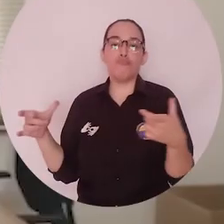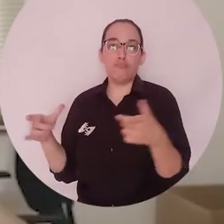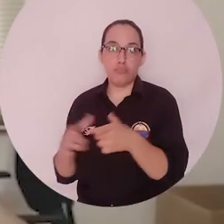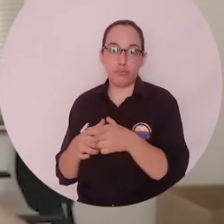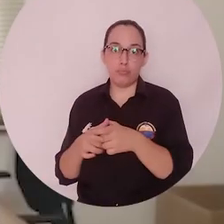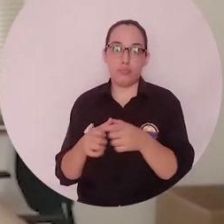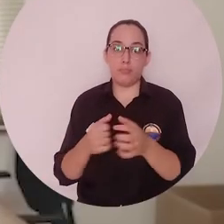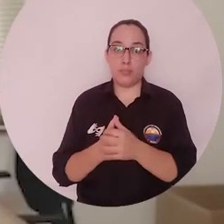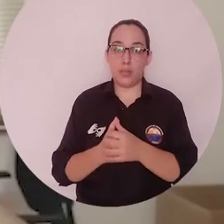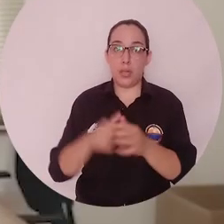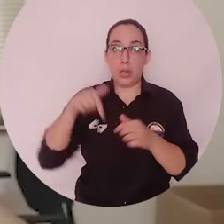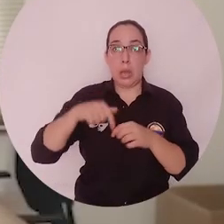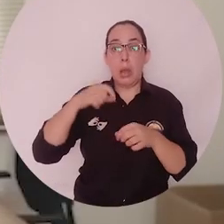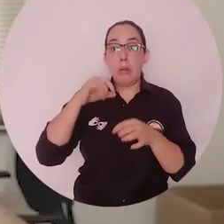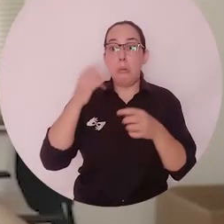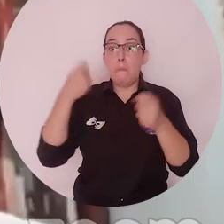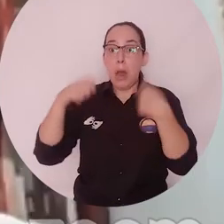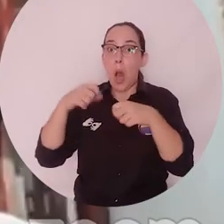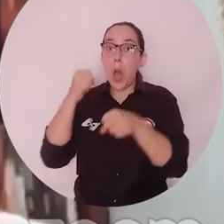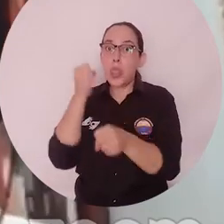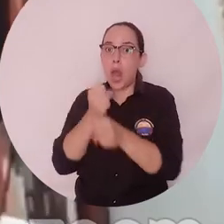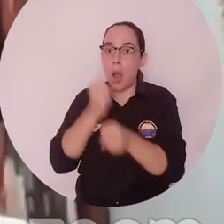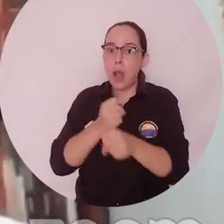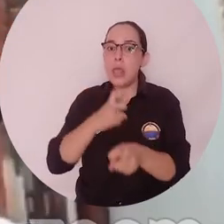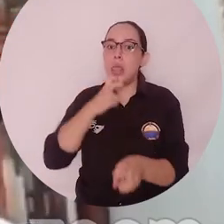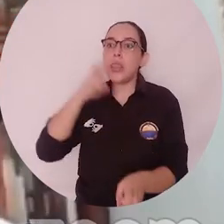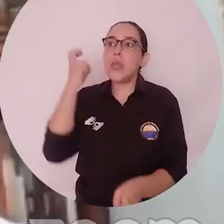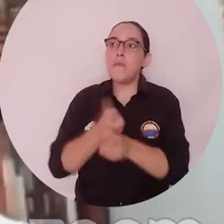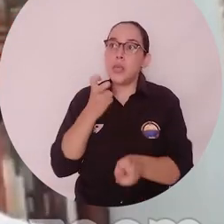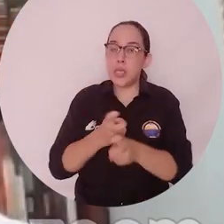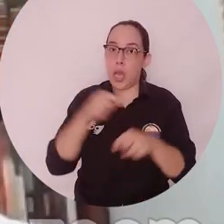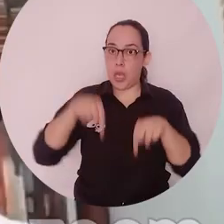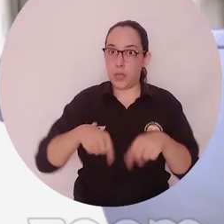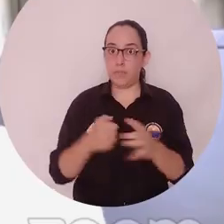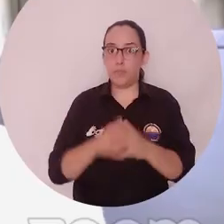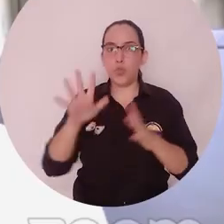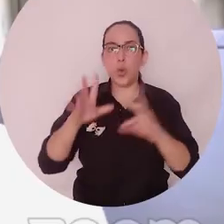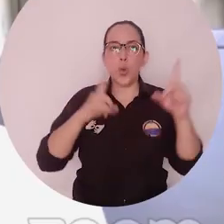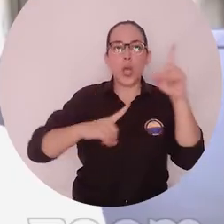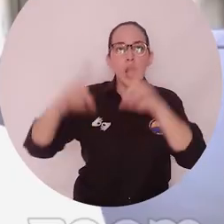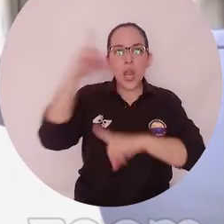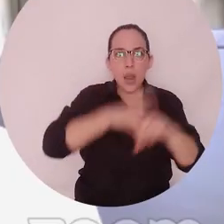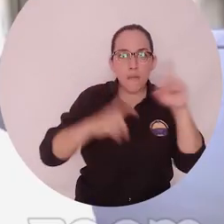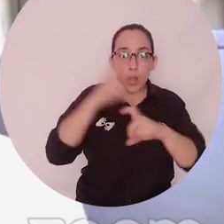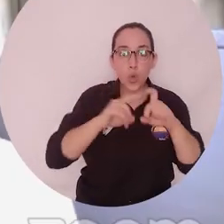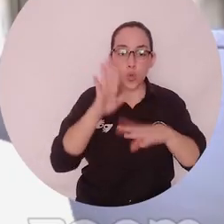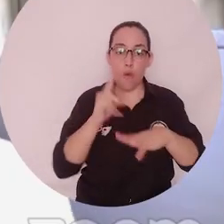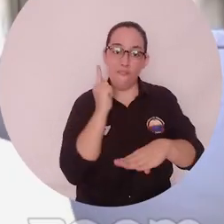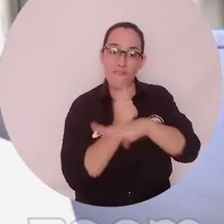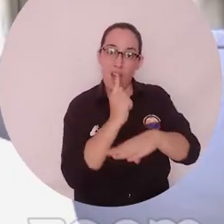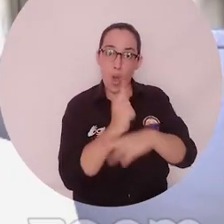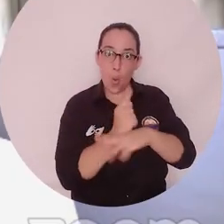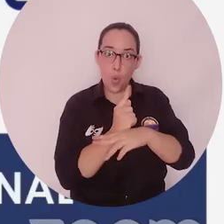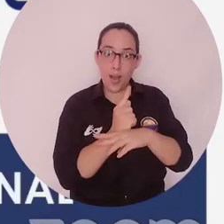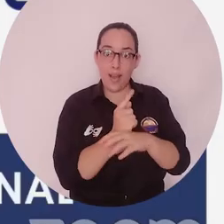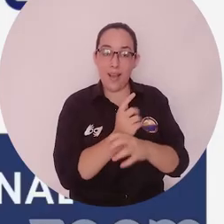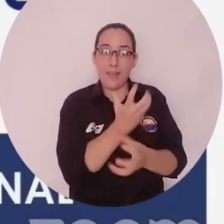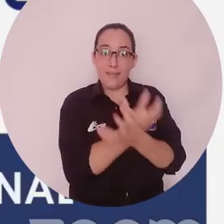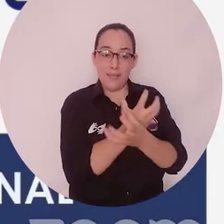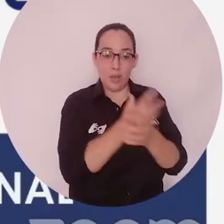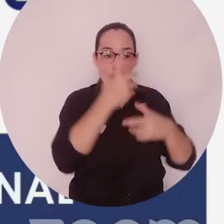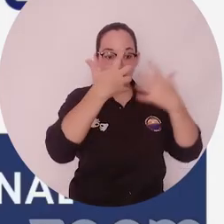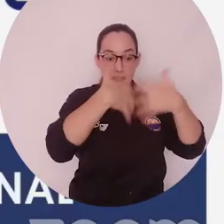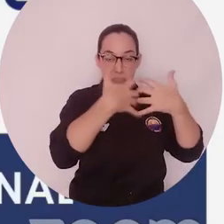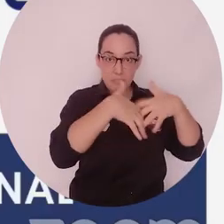mercado laboral que es tan difícil en nuestro país. En este evento de reflexión, organizado por la Facultad de Ciencias Empresariales y Económicas, quedaron